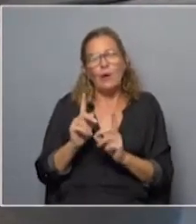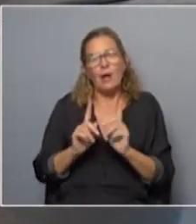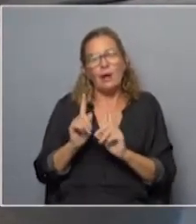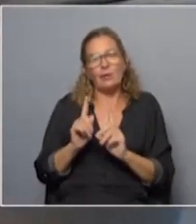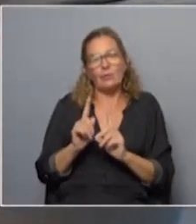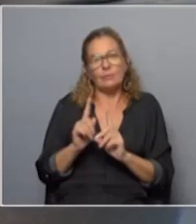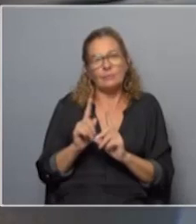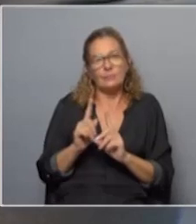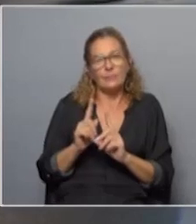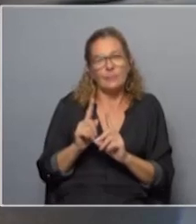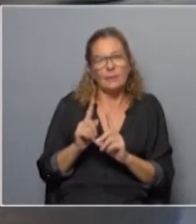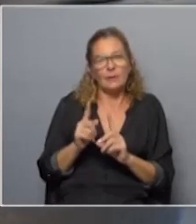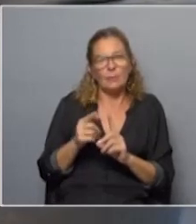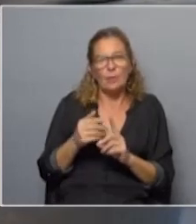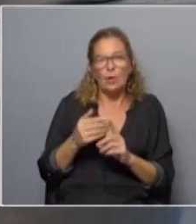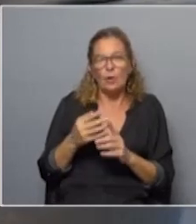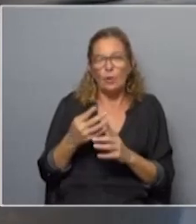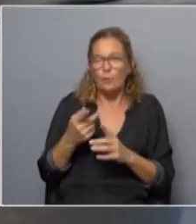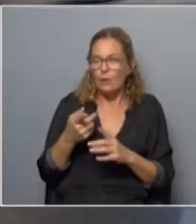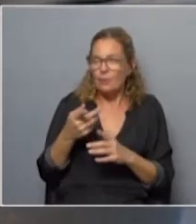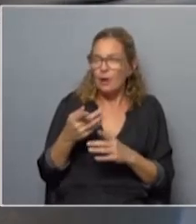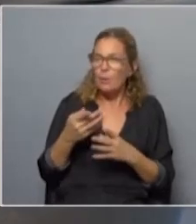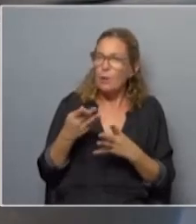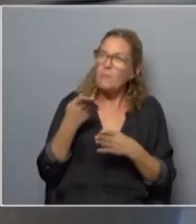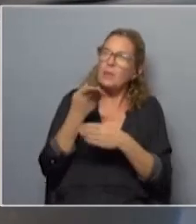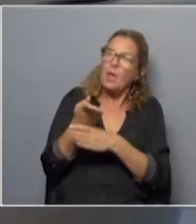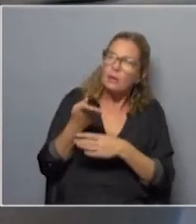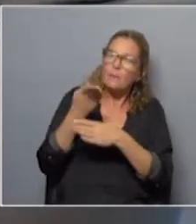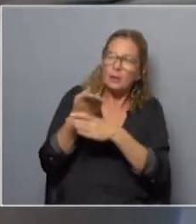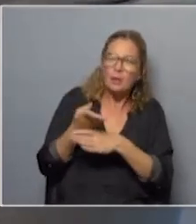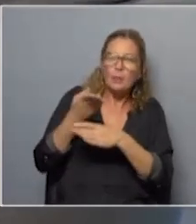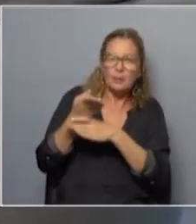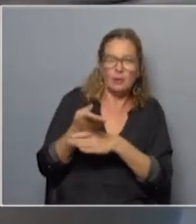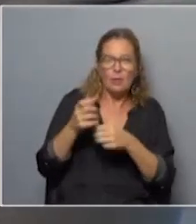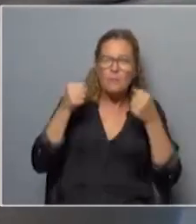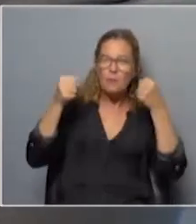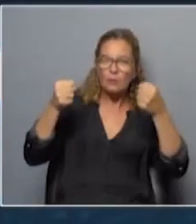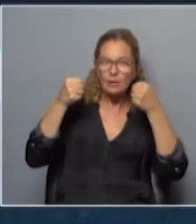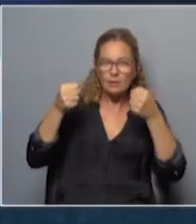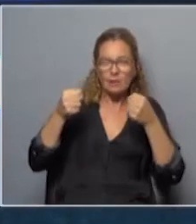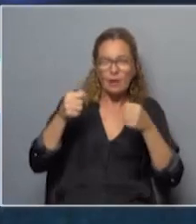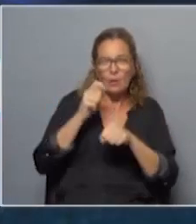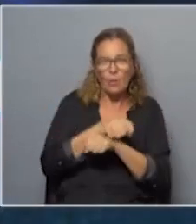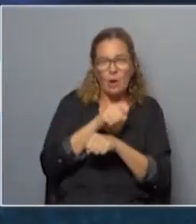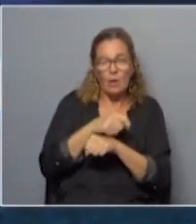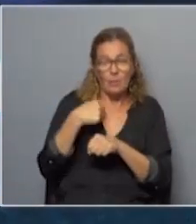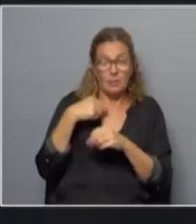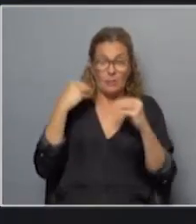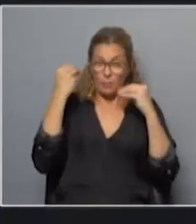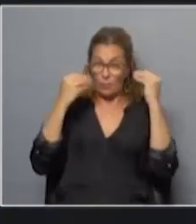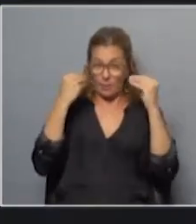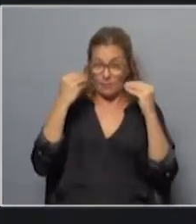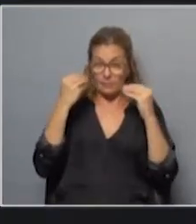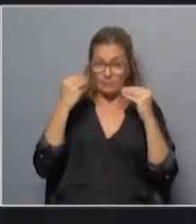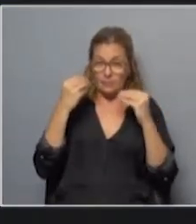disenso es un acto de protesta lo que había afuera de ese juzgado ahí sí nos preocupa bueno y ha habido